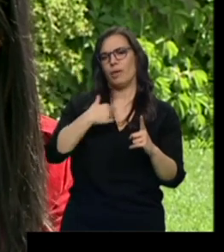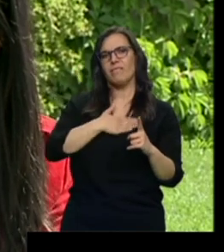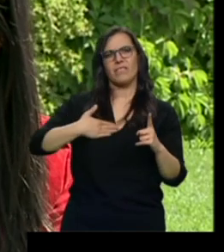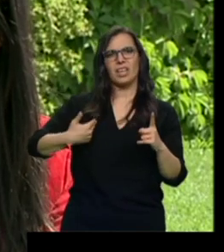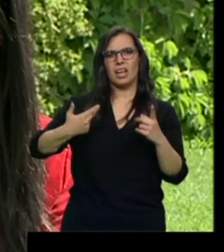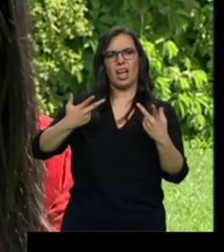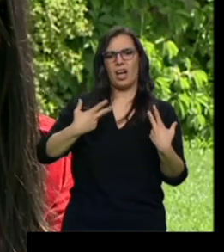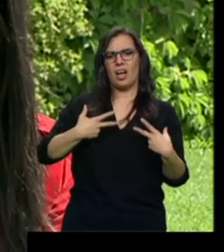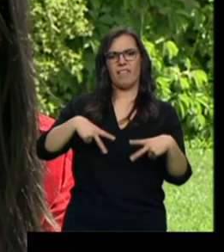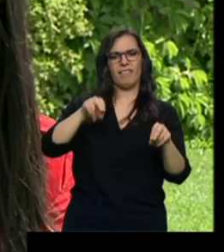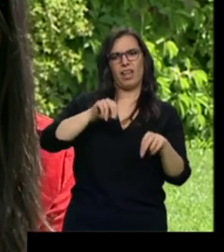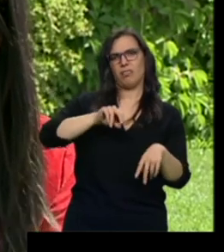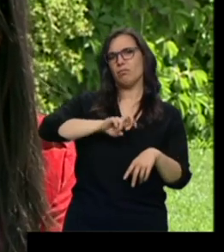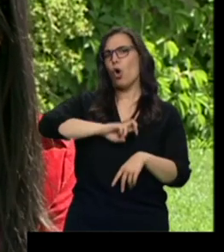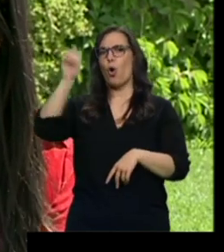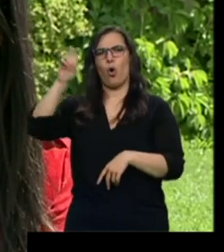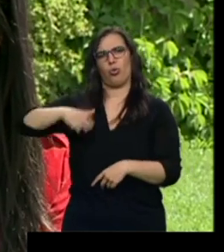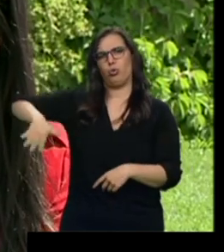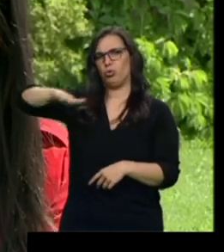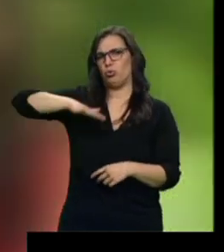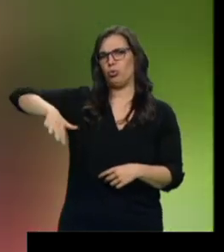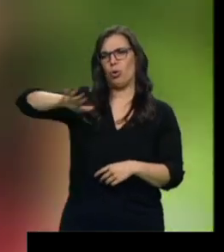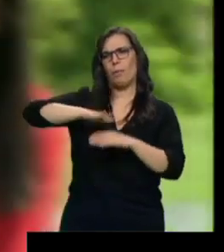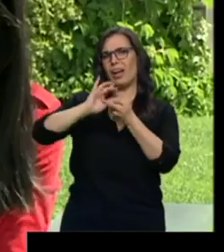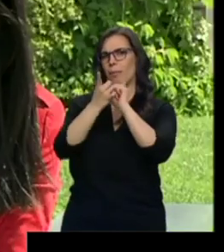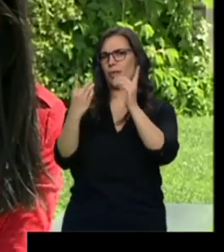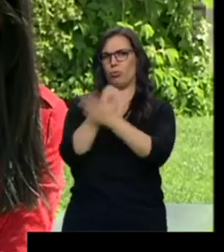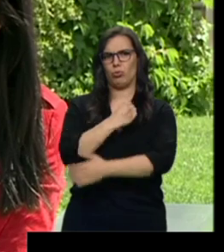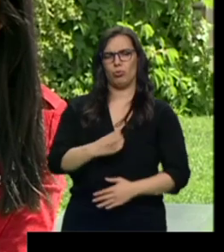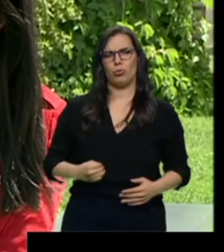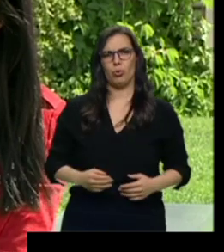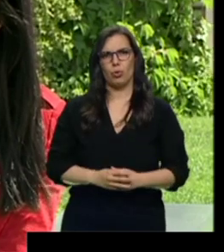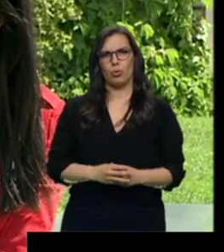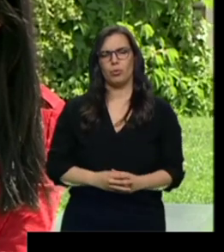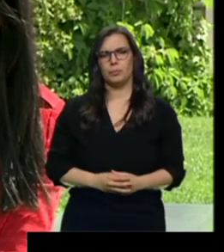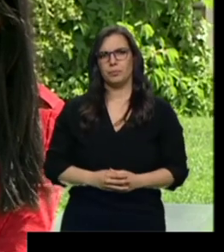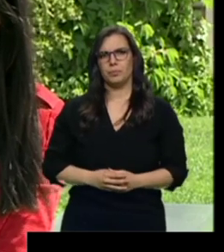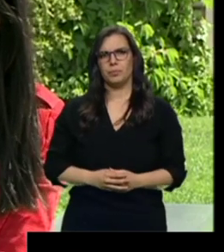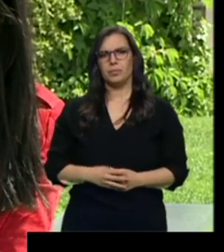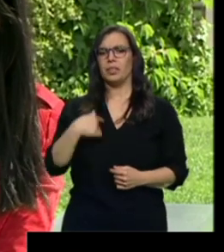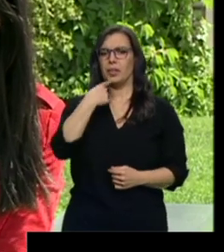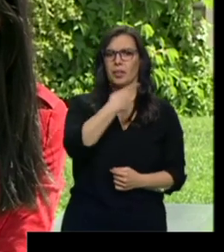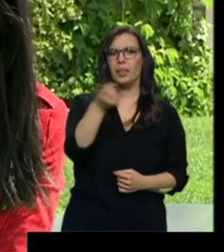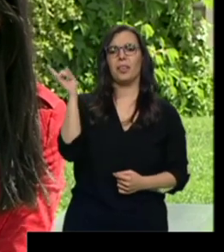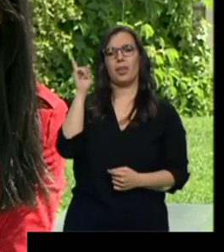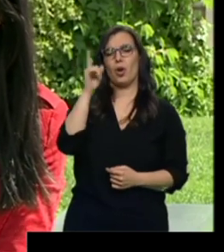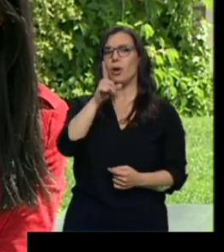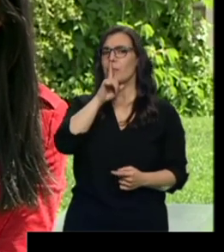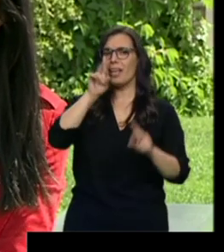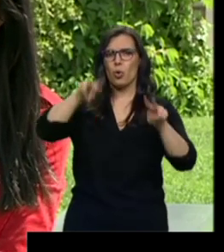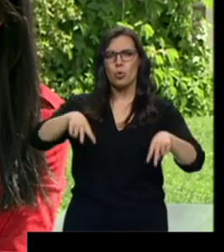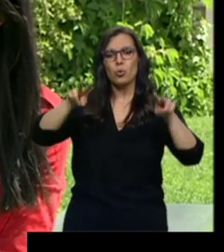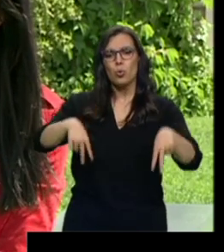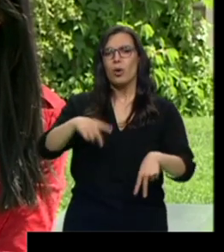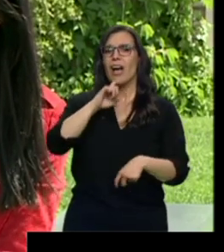lo voy a irme, me quería ir para otro lado, para que todo cambiase. Y nunca se queden callados, que siempre se lo digan a sus padres y a algún